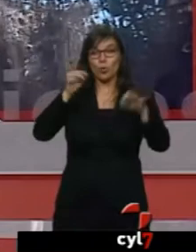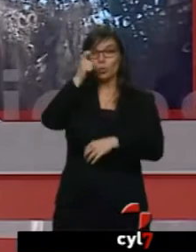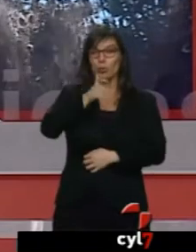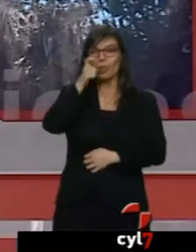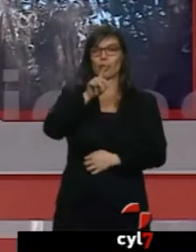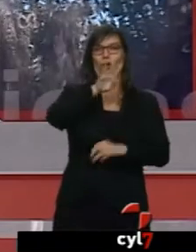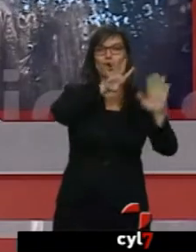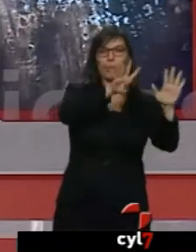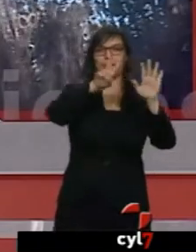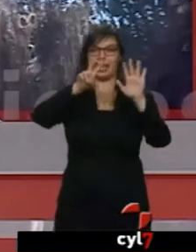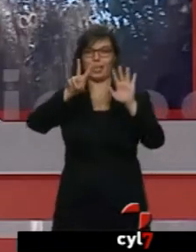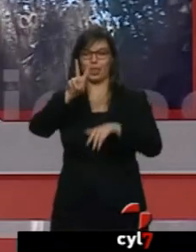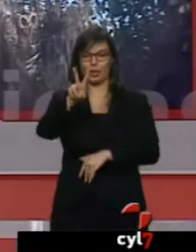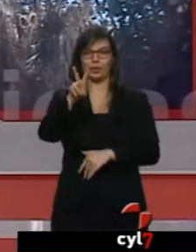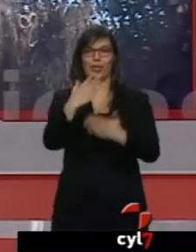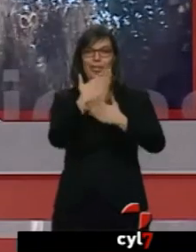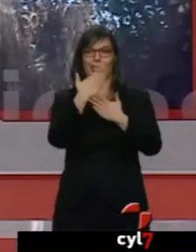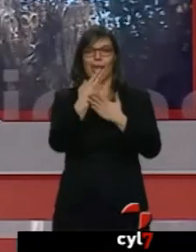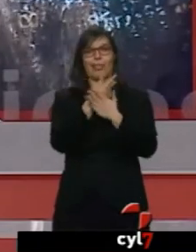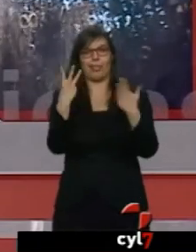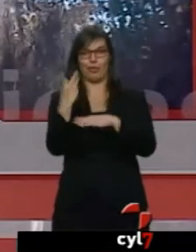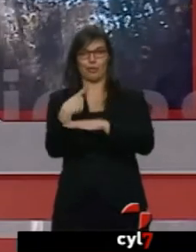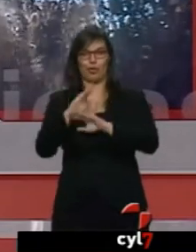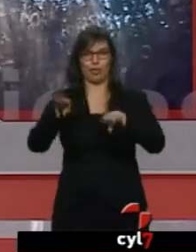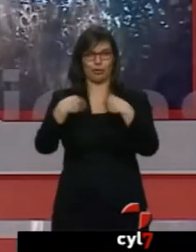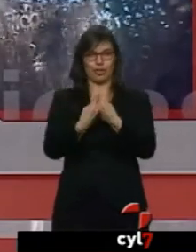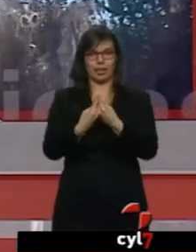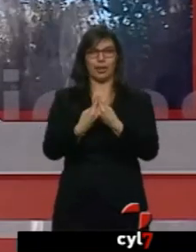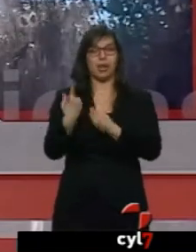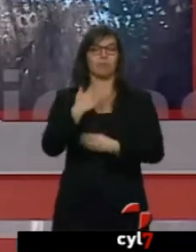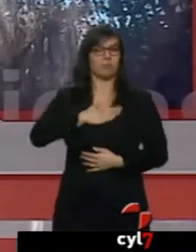horas. Lo hace con temperaturas agradables en torno a los 20 grados.